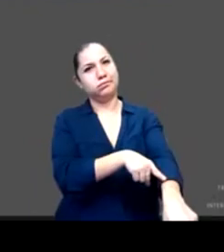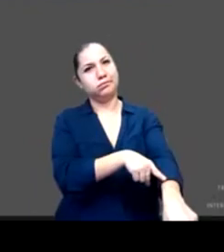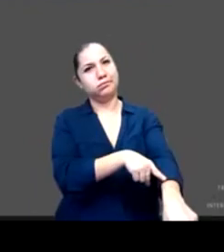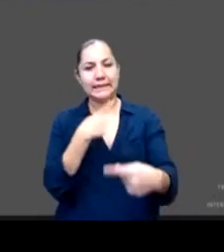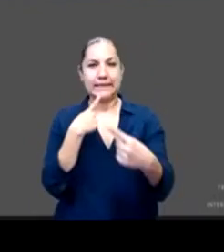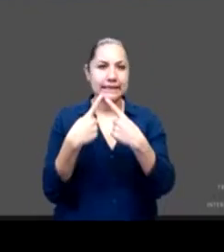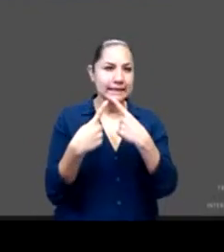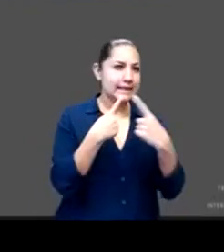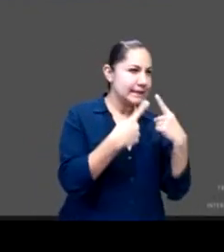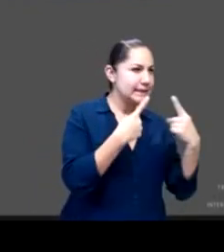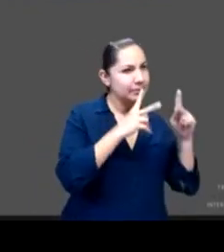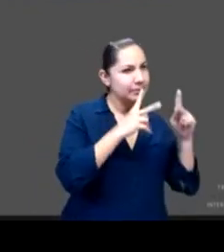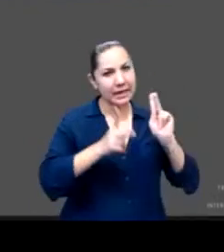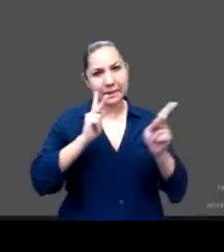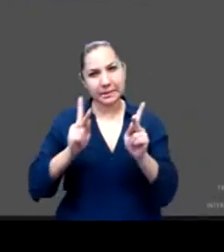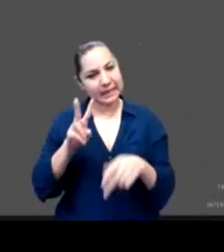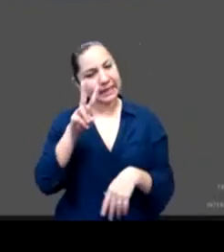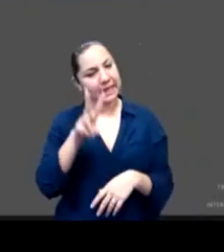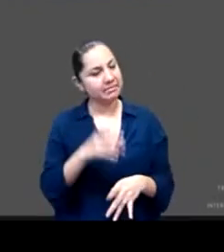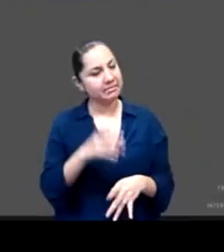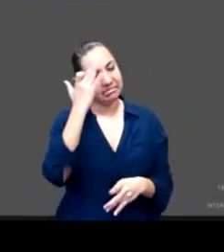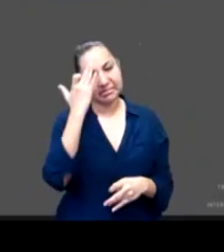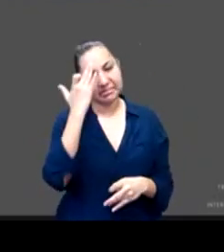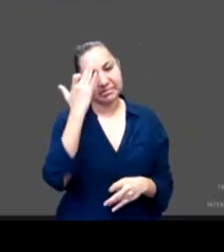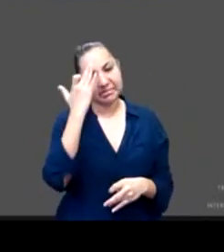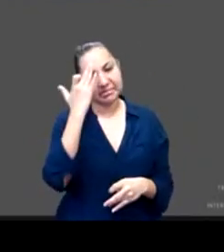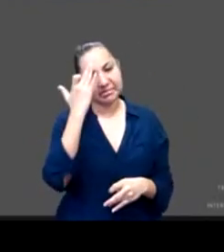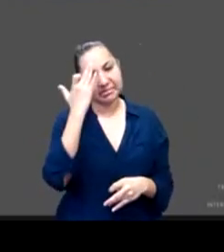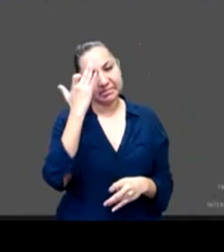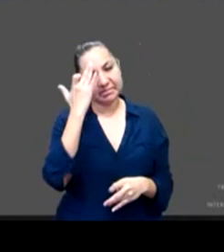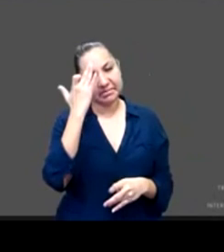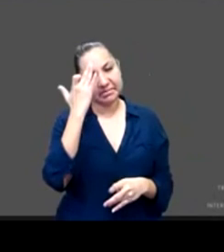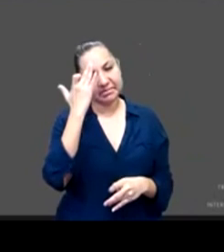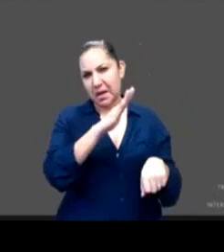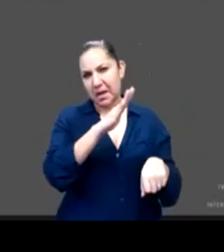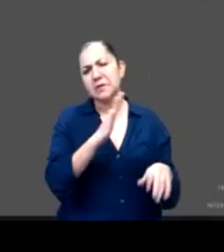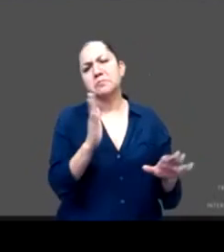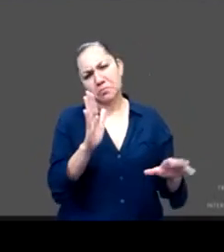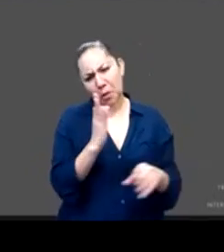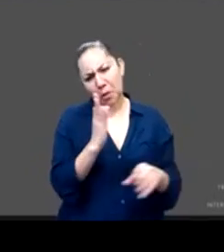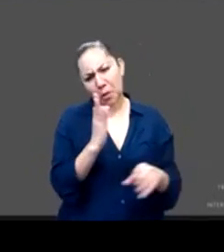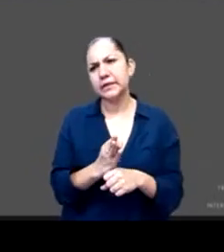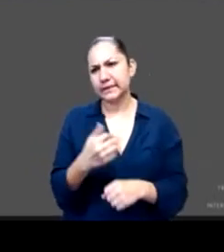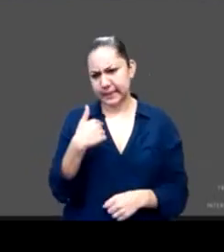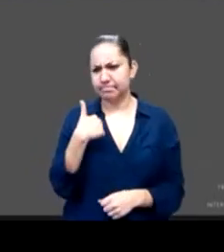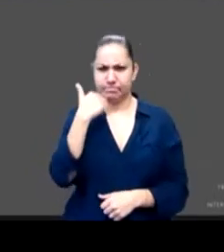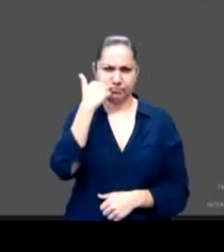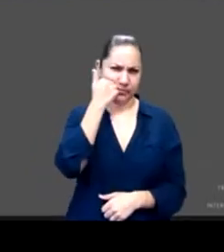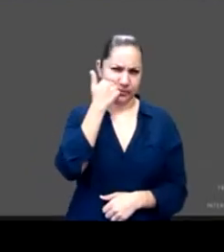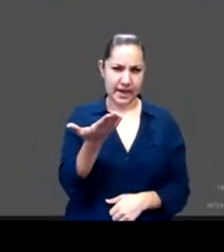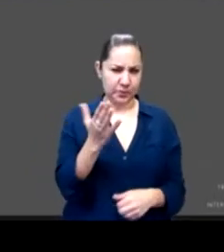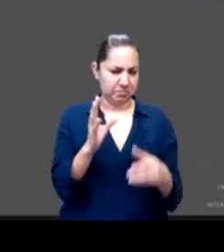aprovechar esta segunda intervención para resaltar que tenemos bien identificados algunos retos